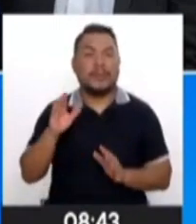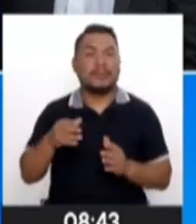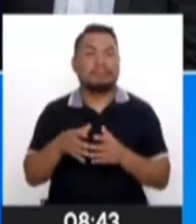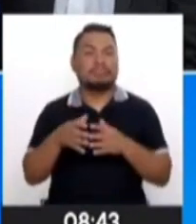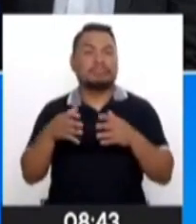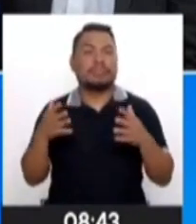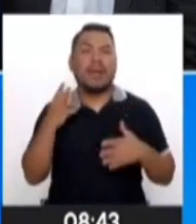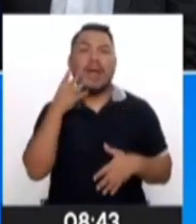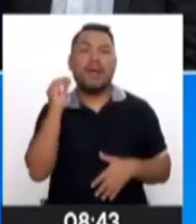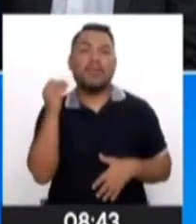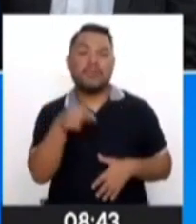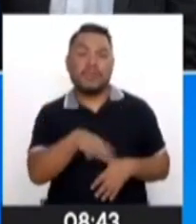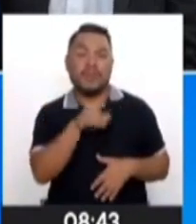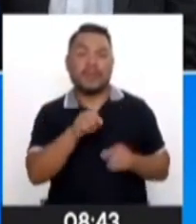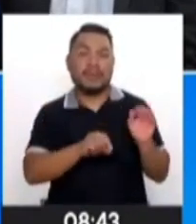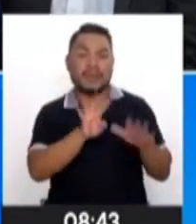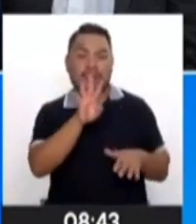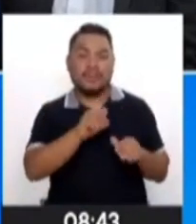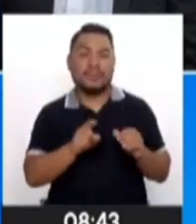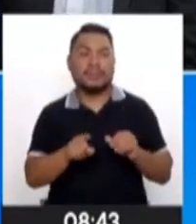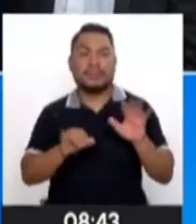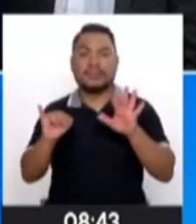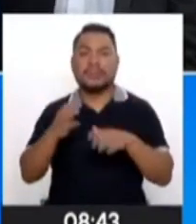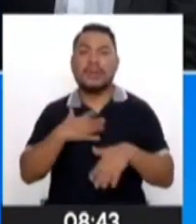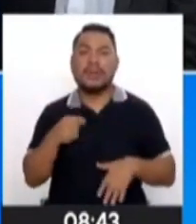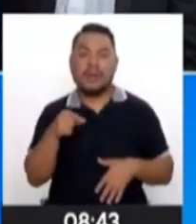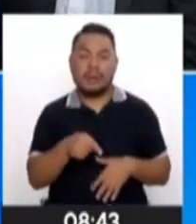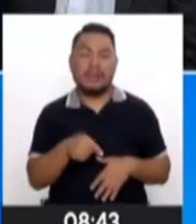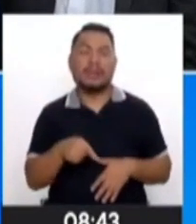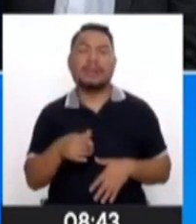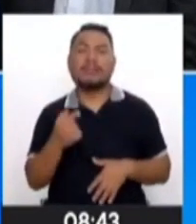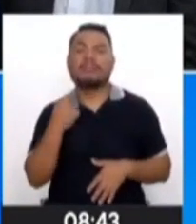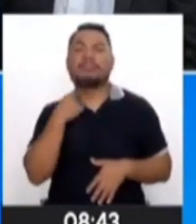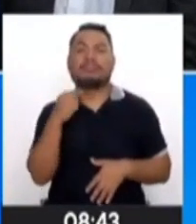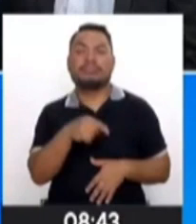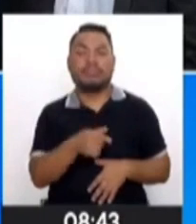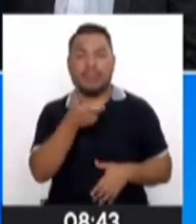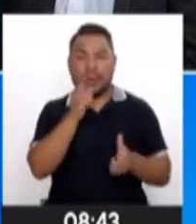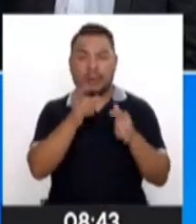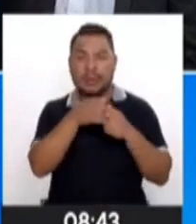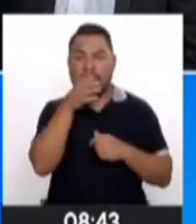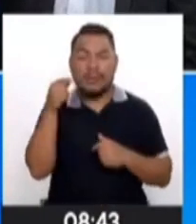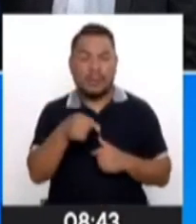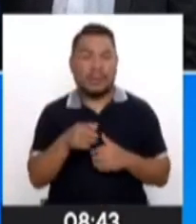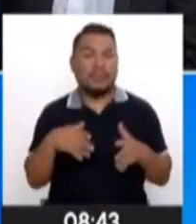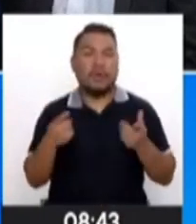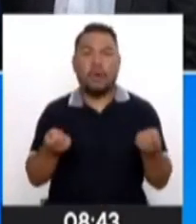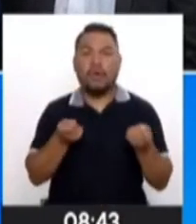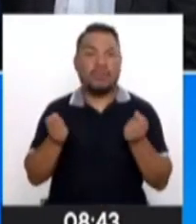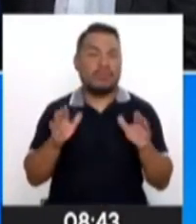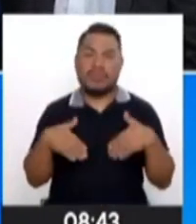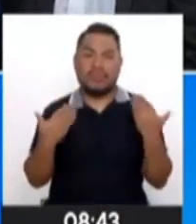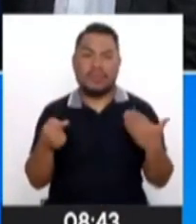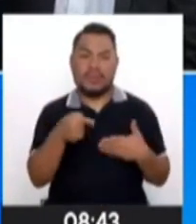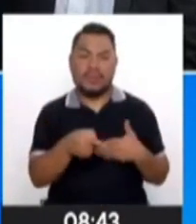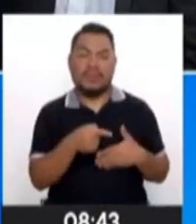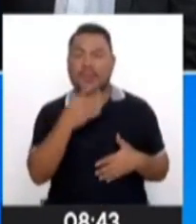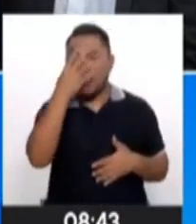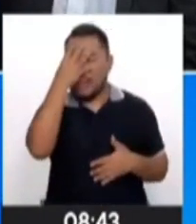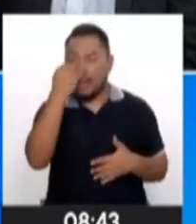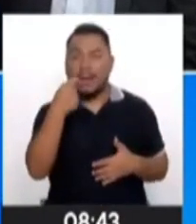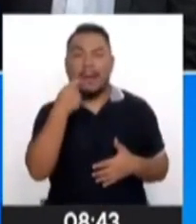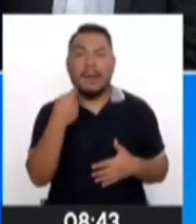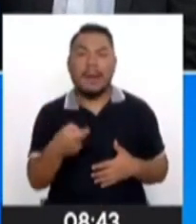adolescentes de 14, 16 años que no pueden ya controlar el consumo del alcohol,